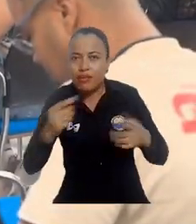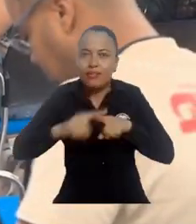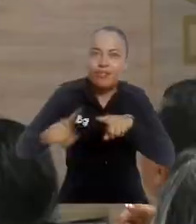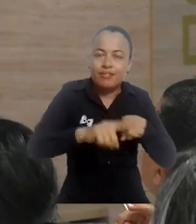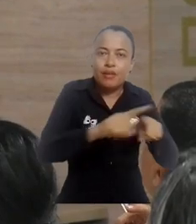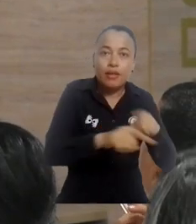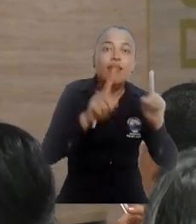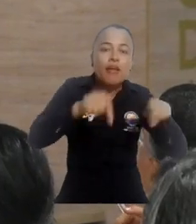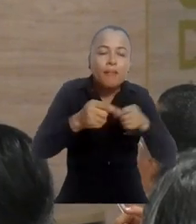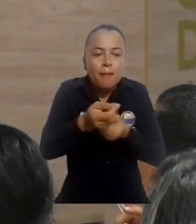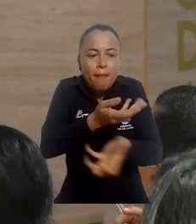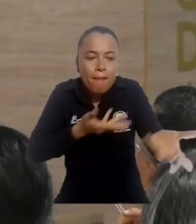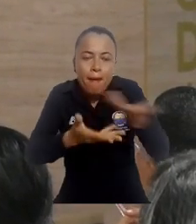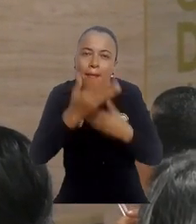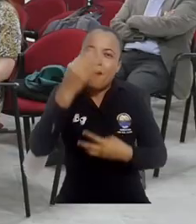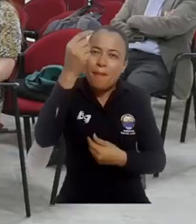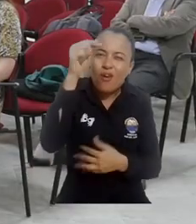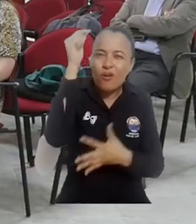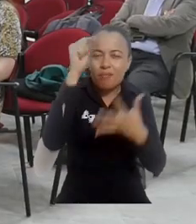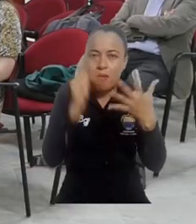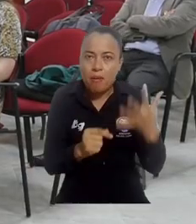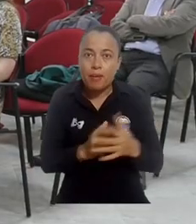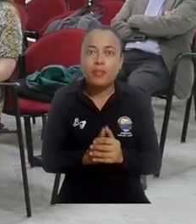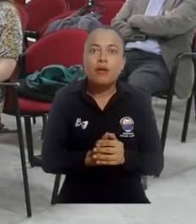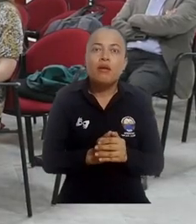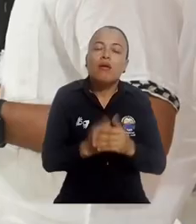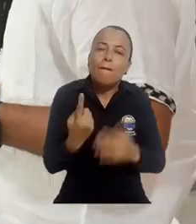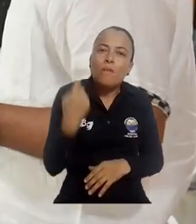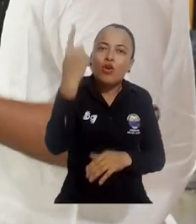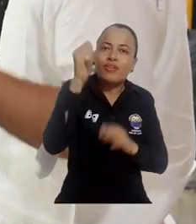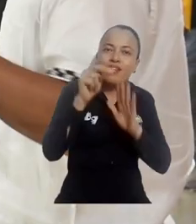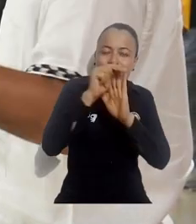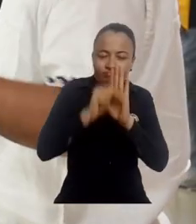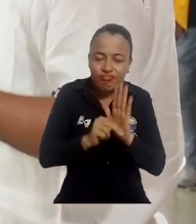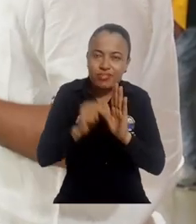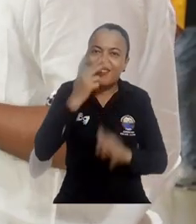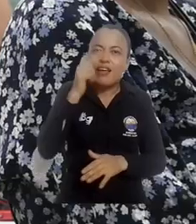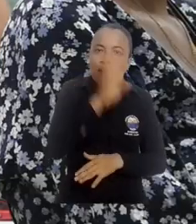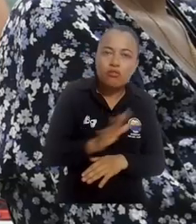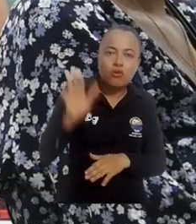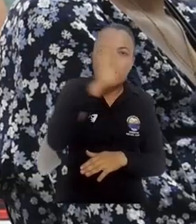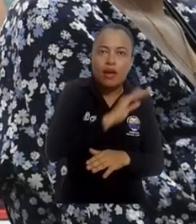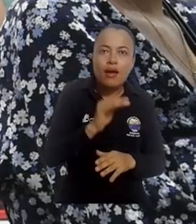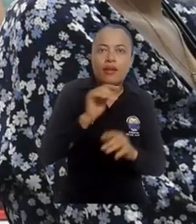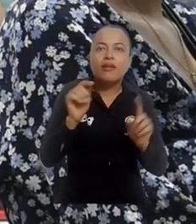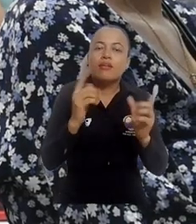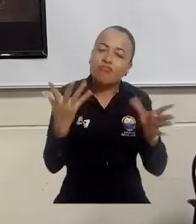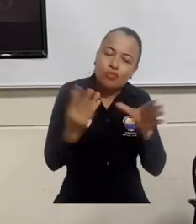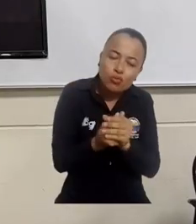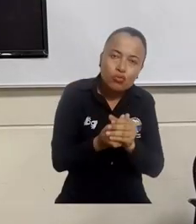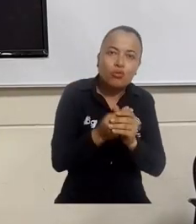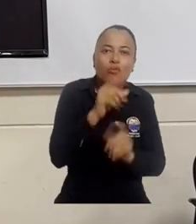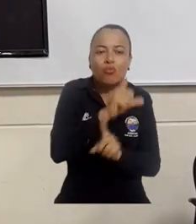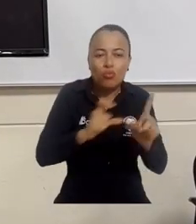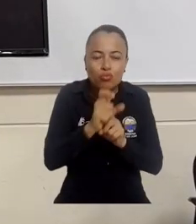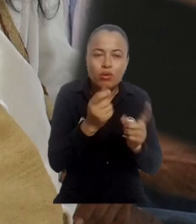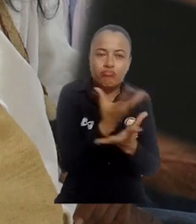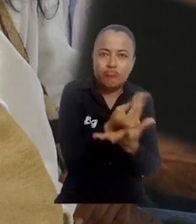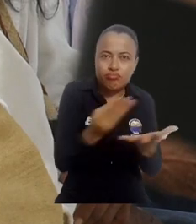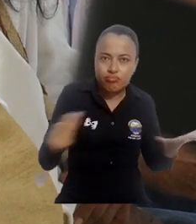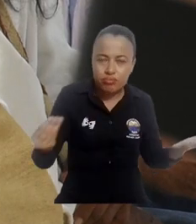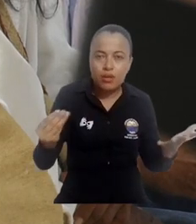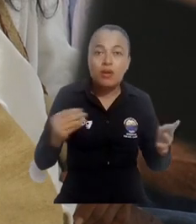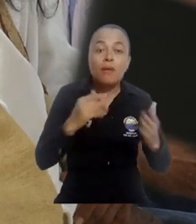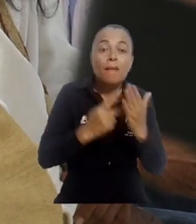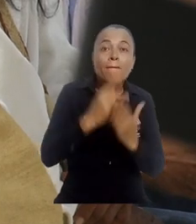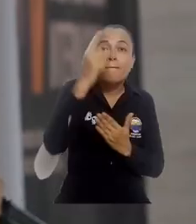recíproco de valores y bienes, políticas misionales de inclusión y pluridiversidad, enmarcadas en el Plan de Gobierno Unimagdalena 2020